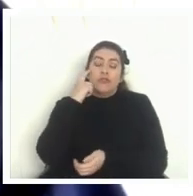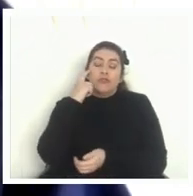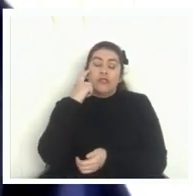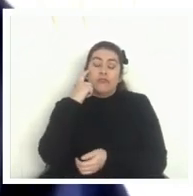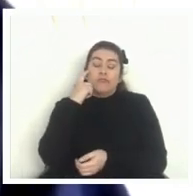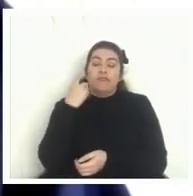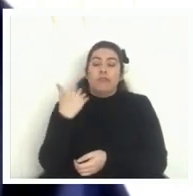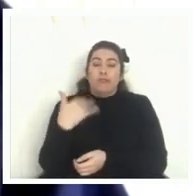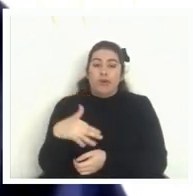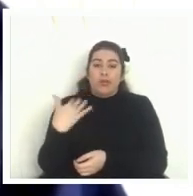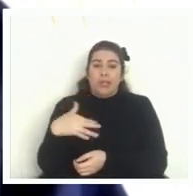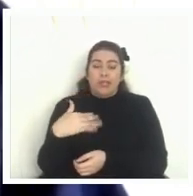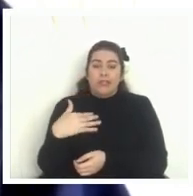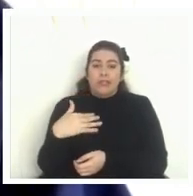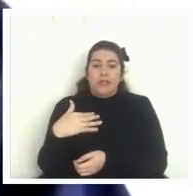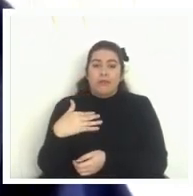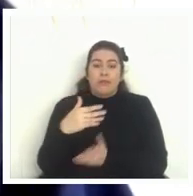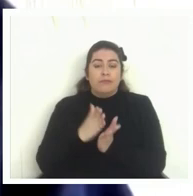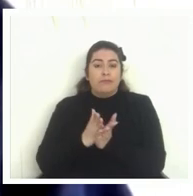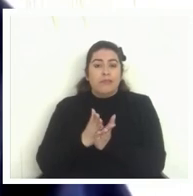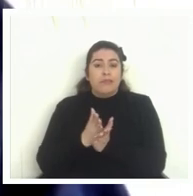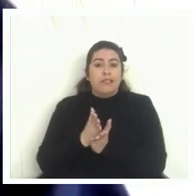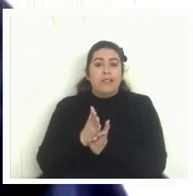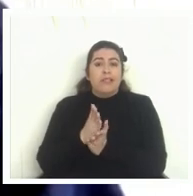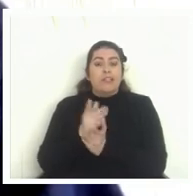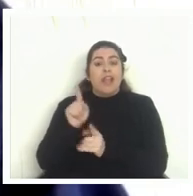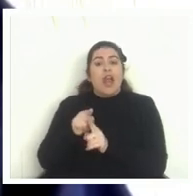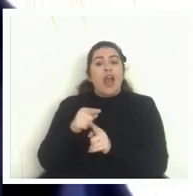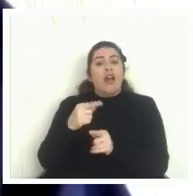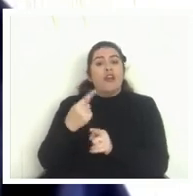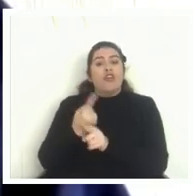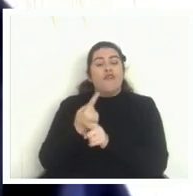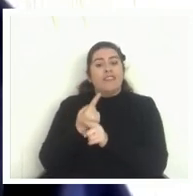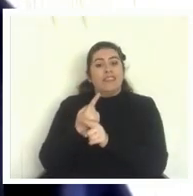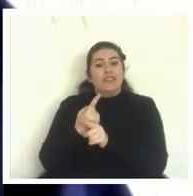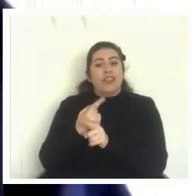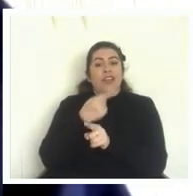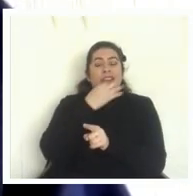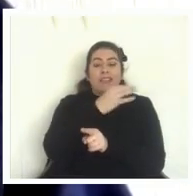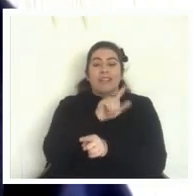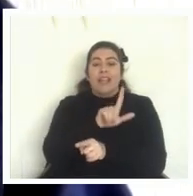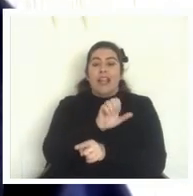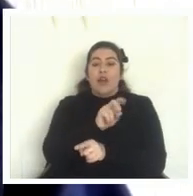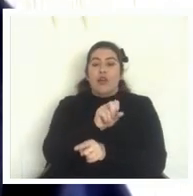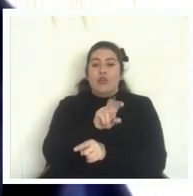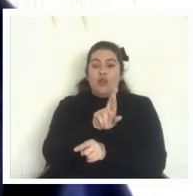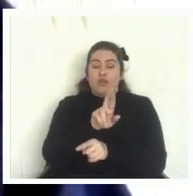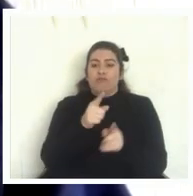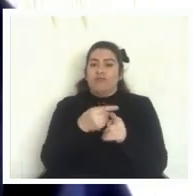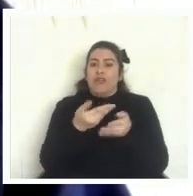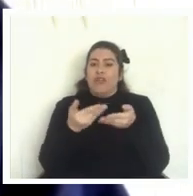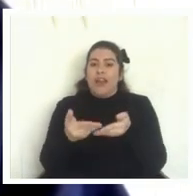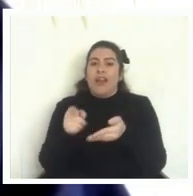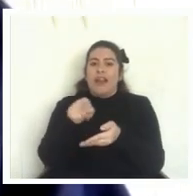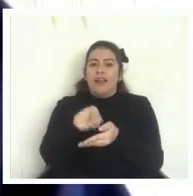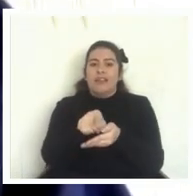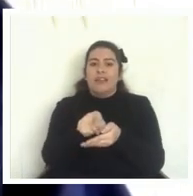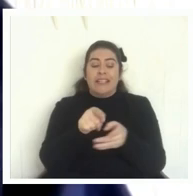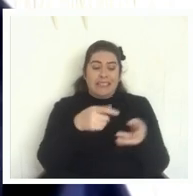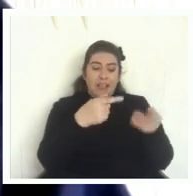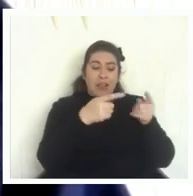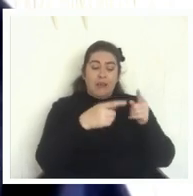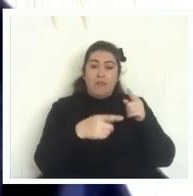para iniciar o para seguir esa conversación que dice Leonor no otorgarle a los instrumentos más